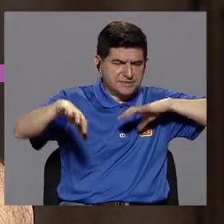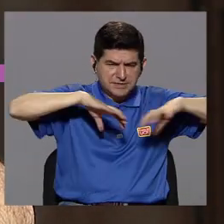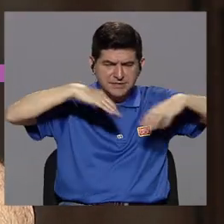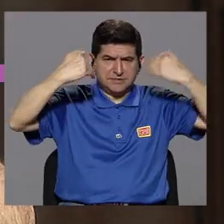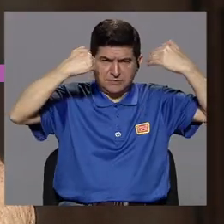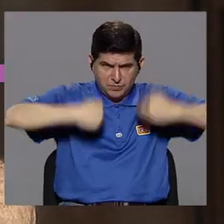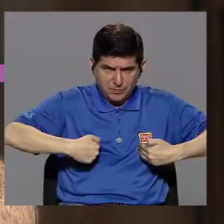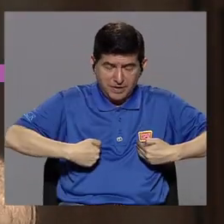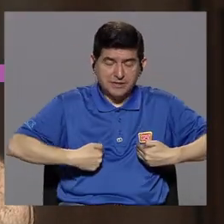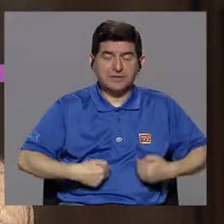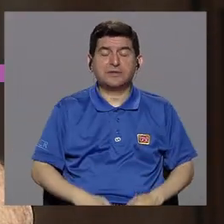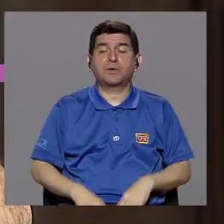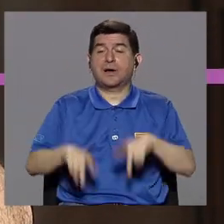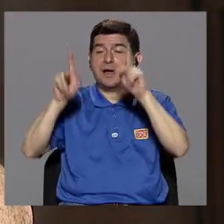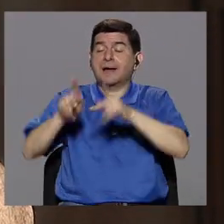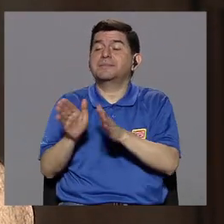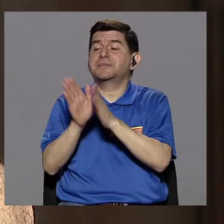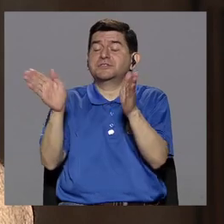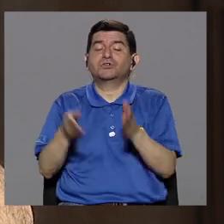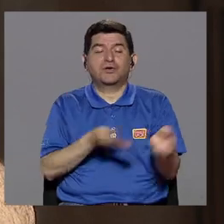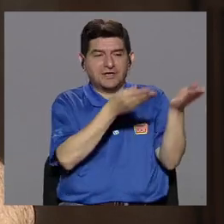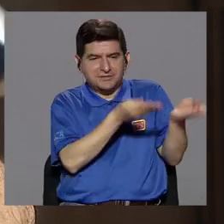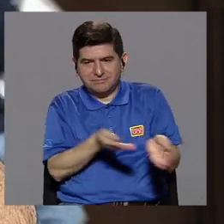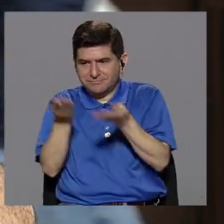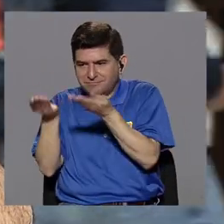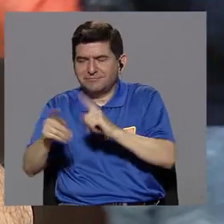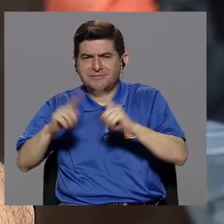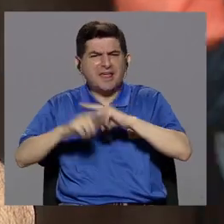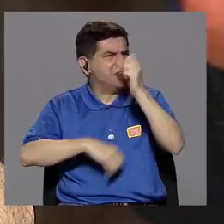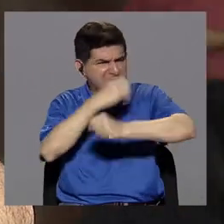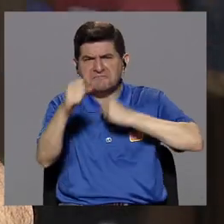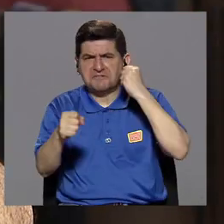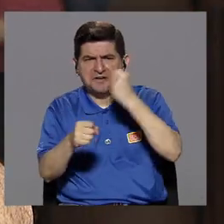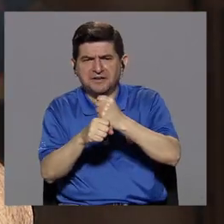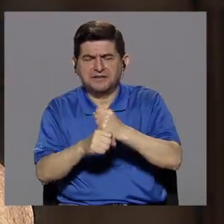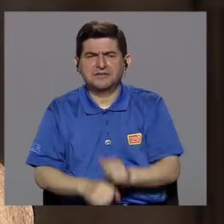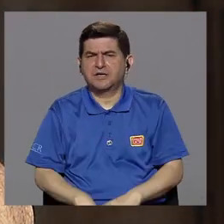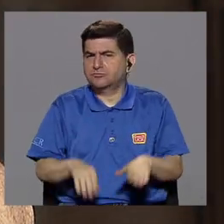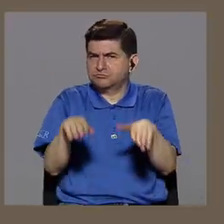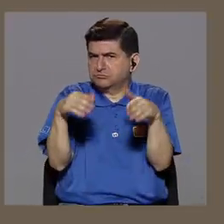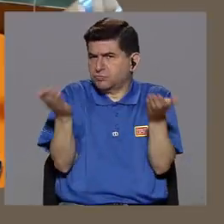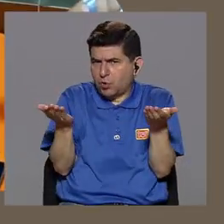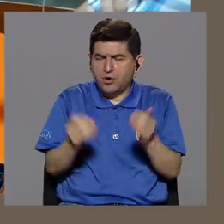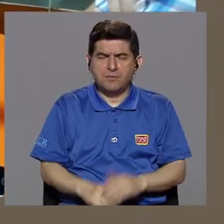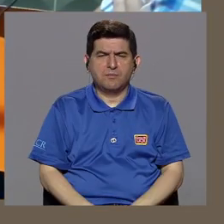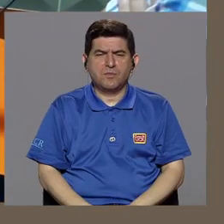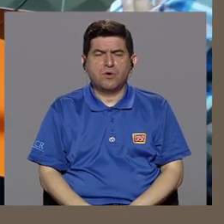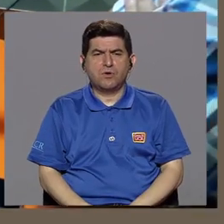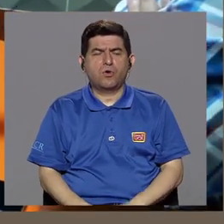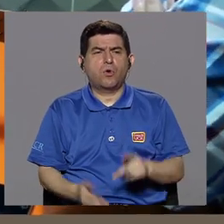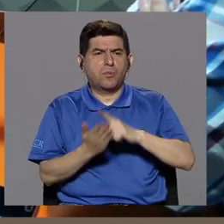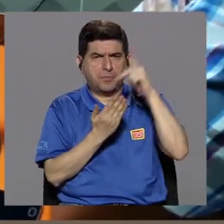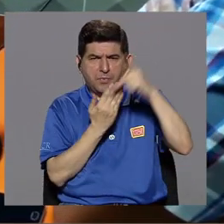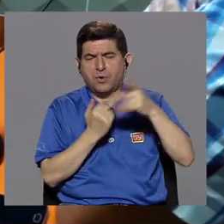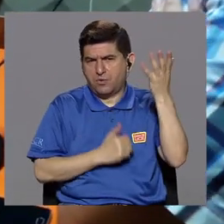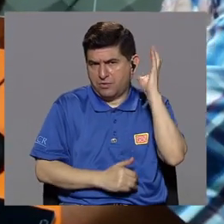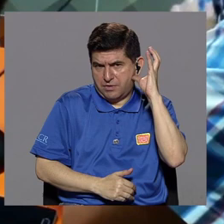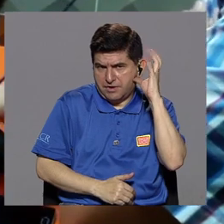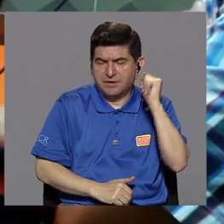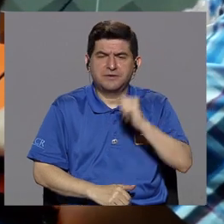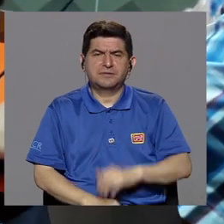para el público general de distintas edades a través de producción radiofónica,